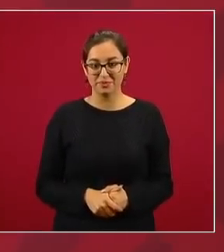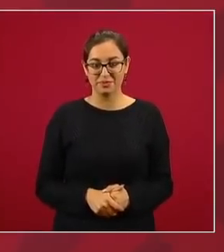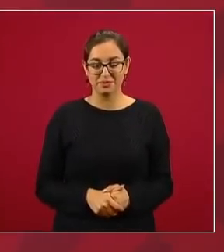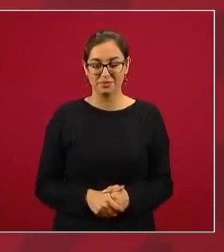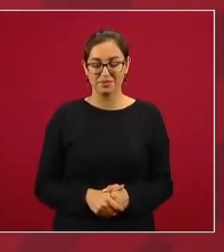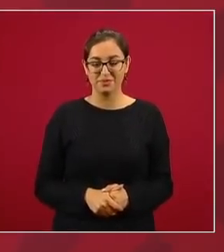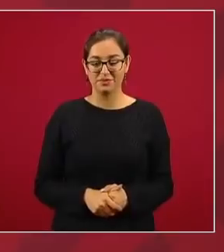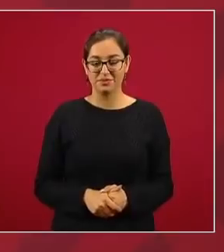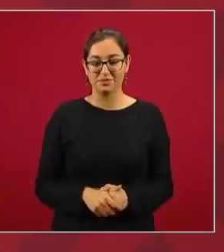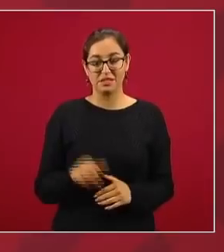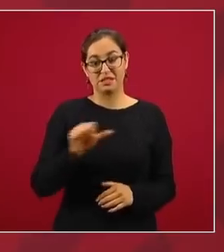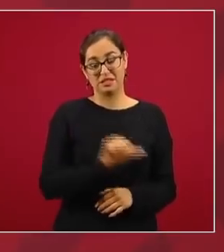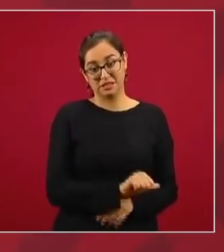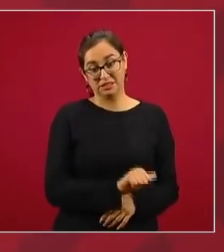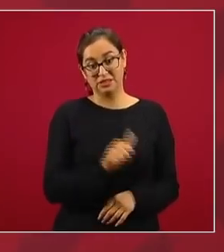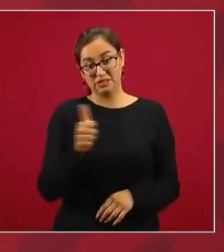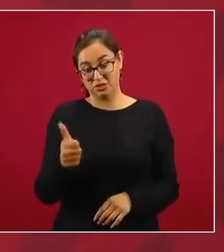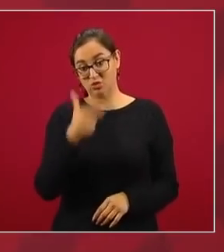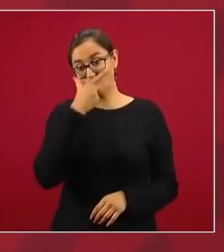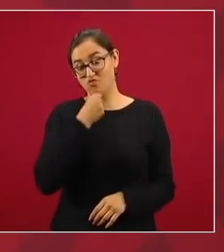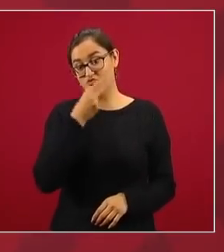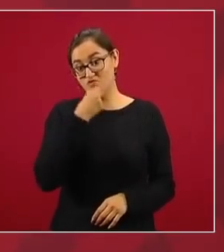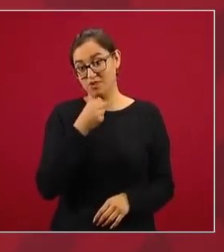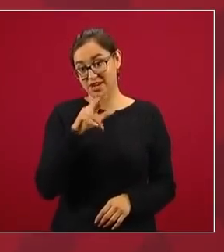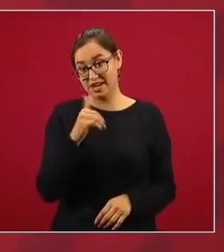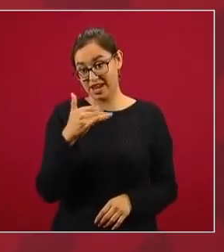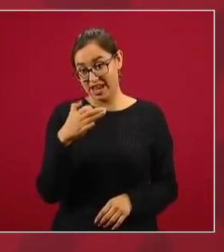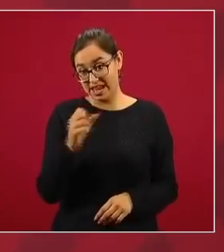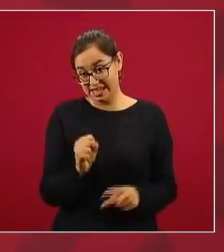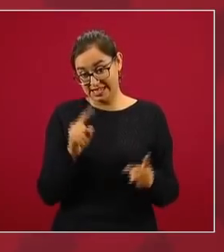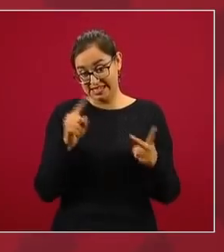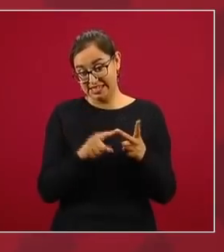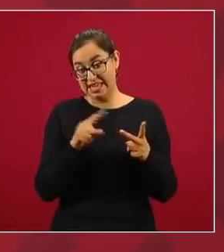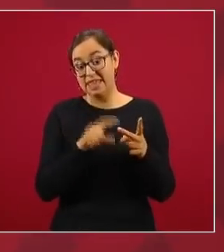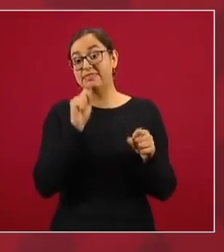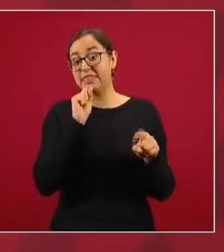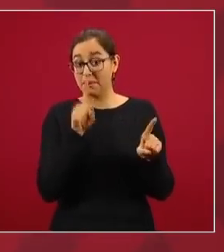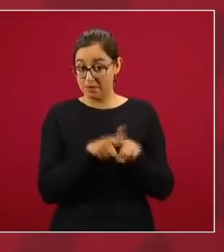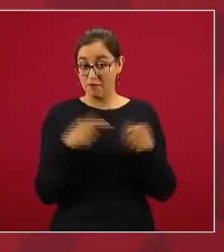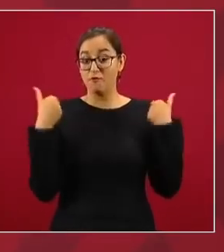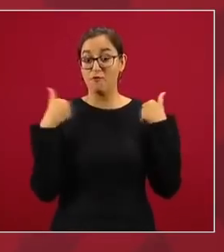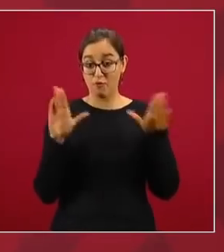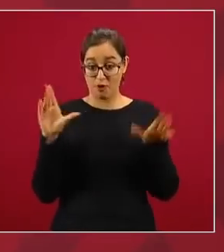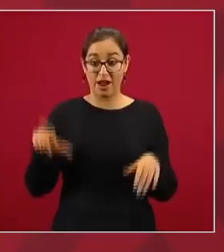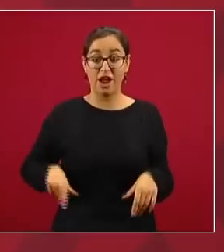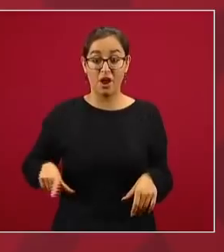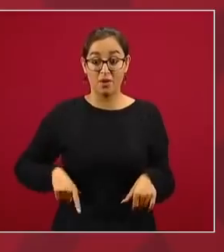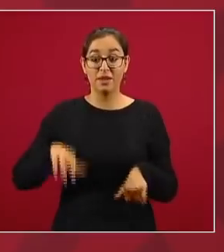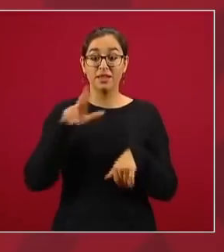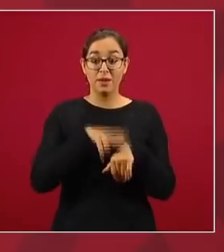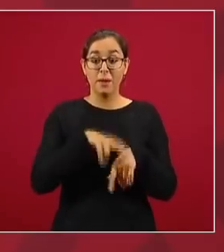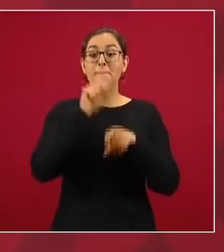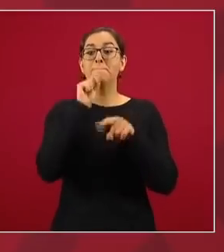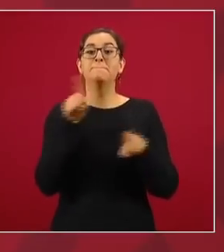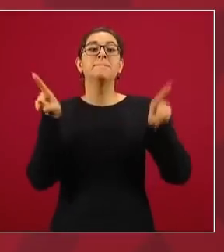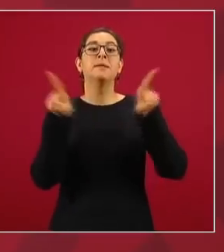El otro señor, Reyes, Baeza, que también estuvo gobernador, fue director del Issste